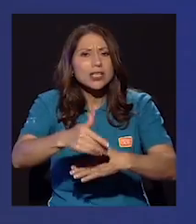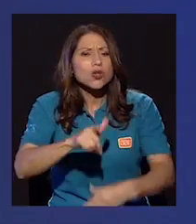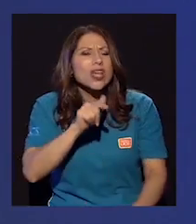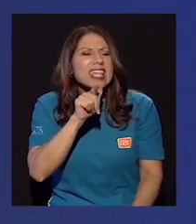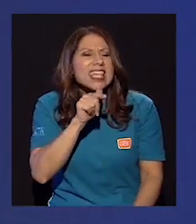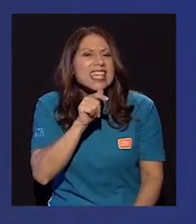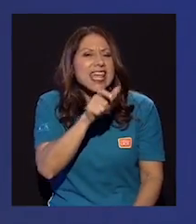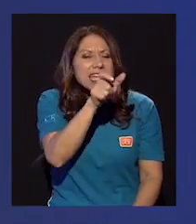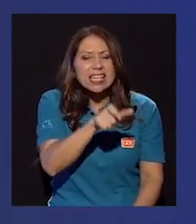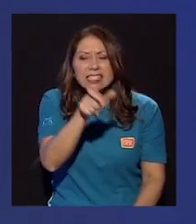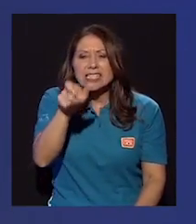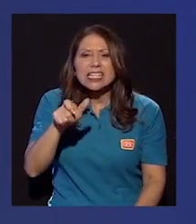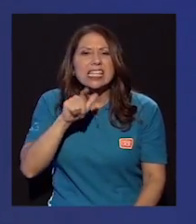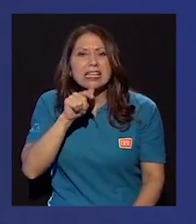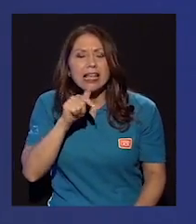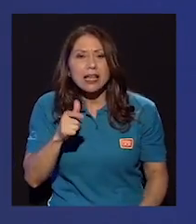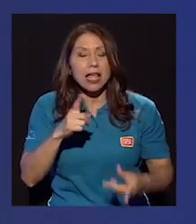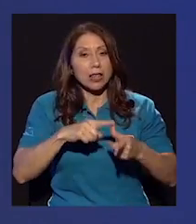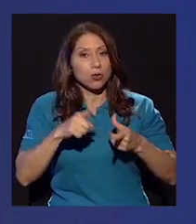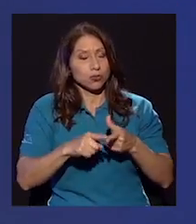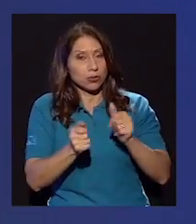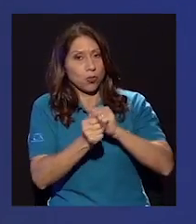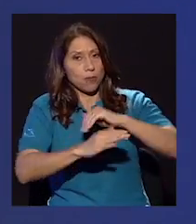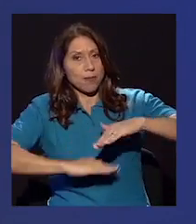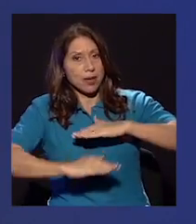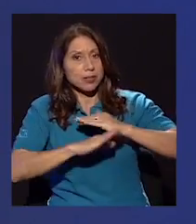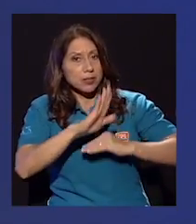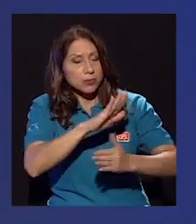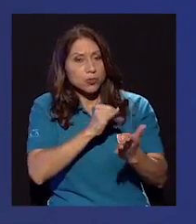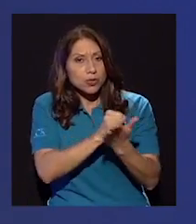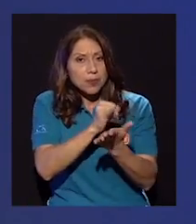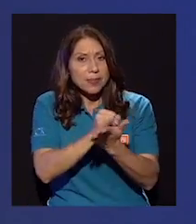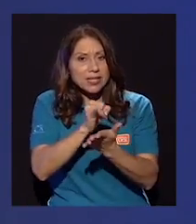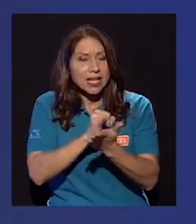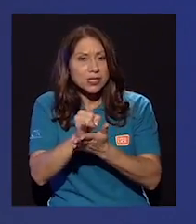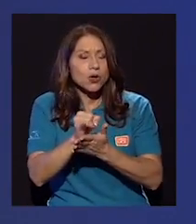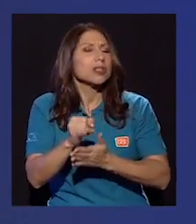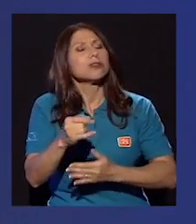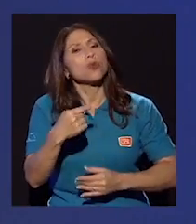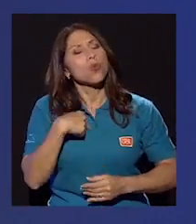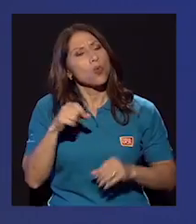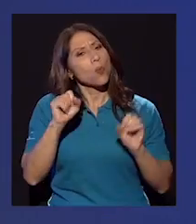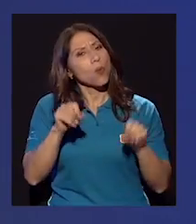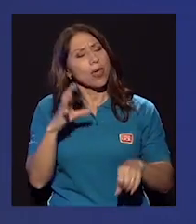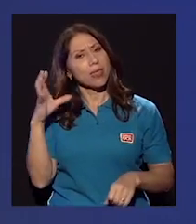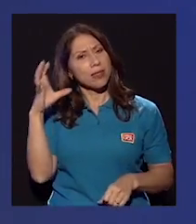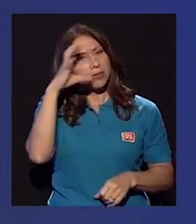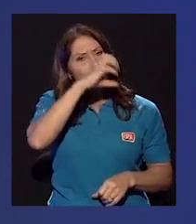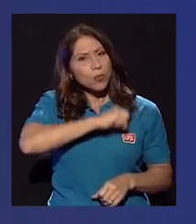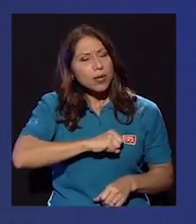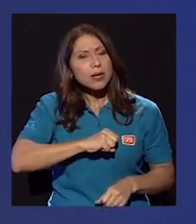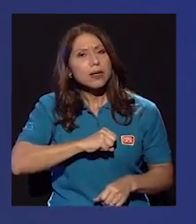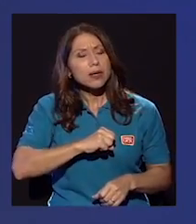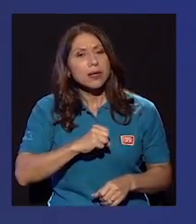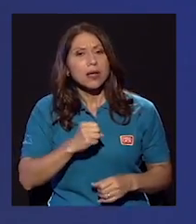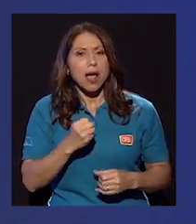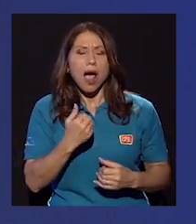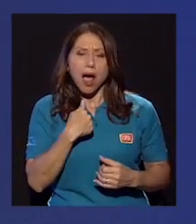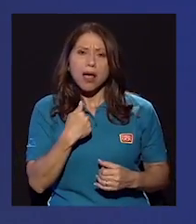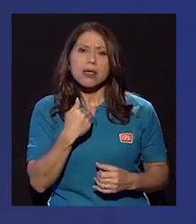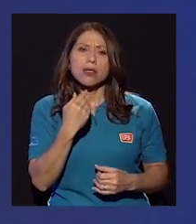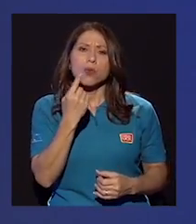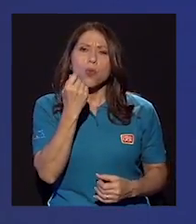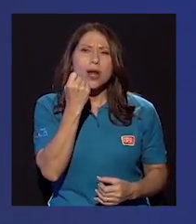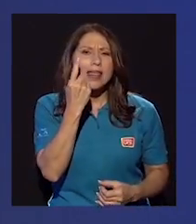quién es quién. Entonces, en base a sus investigaciones, uno puede descubrir verdaderamente que hay una